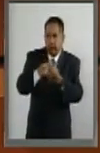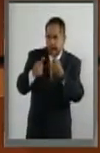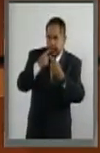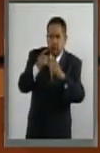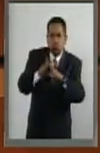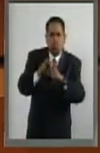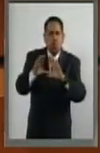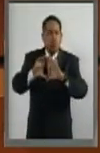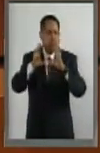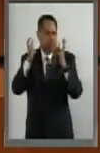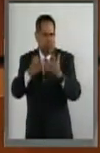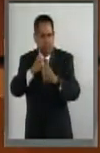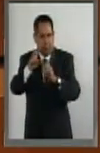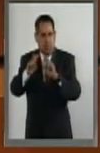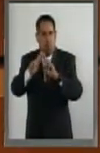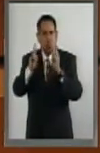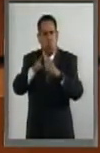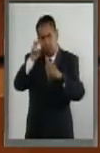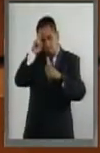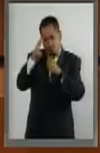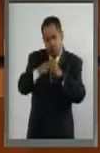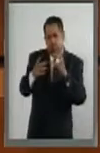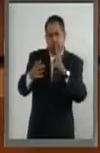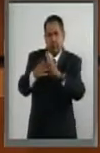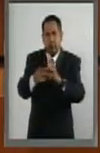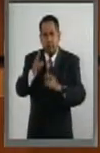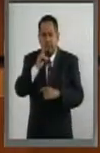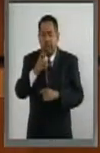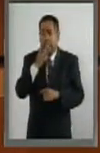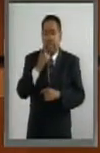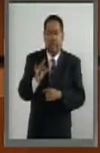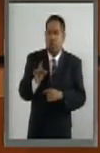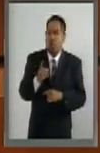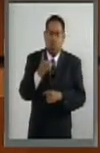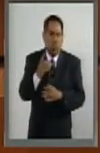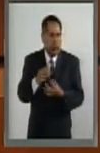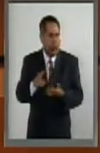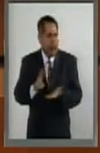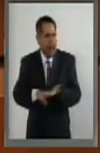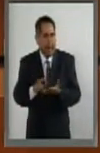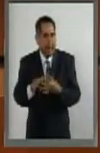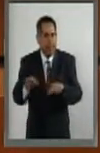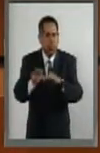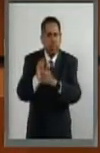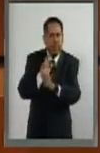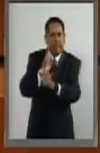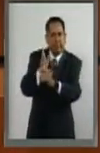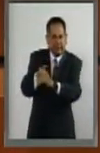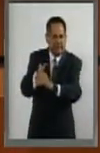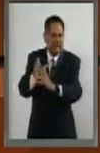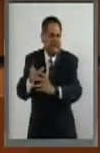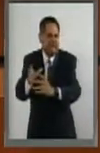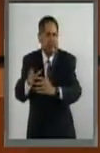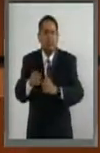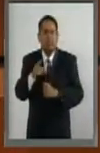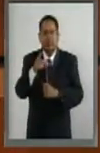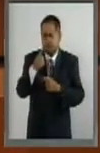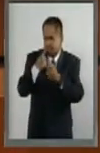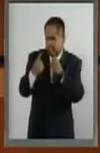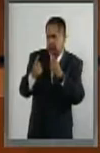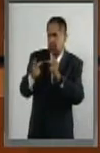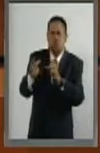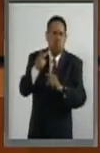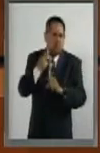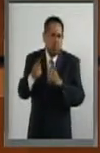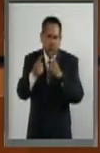acuerdo global con la Unión Europea no es una apuesta menor. Si bien hemos tenido un diálogo político y un